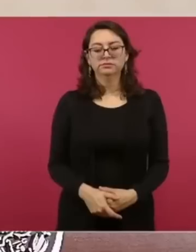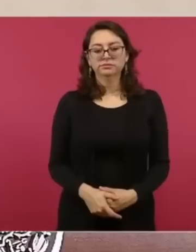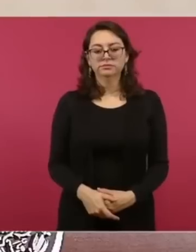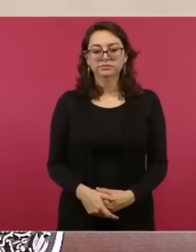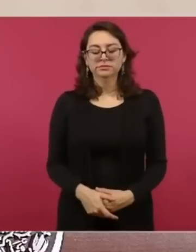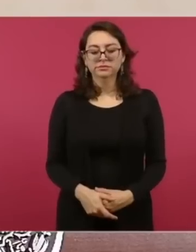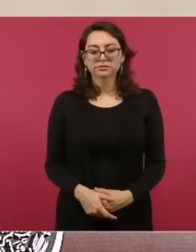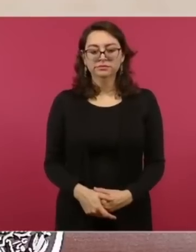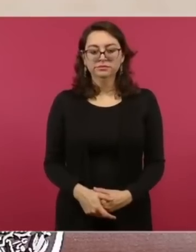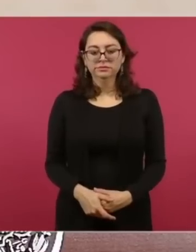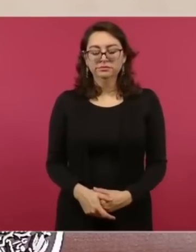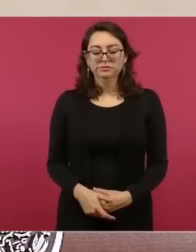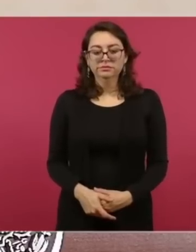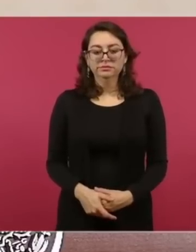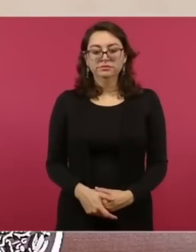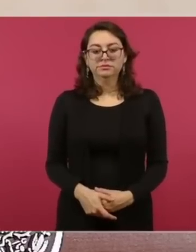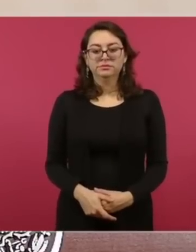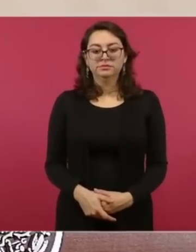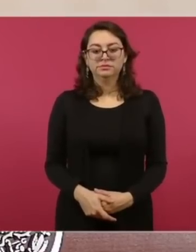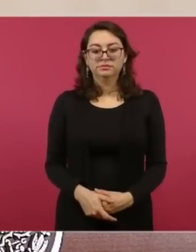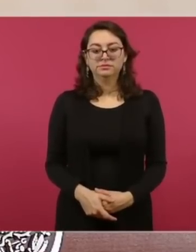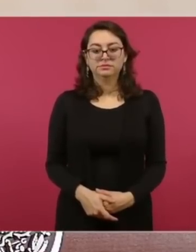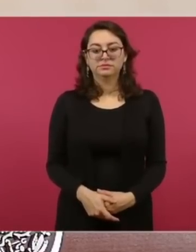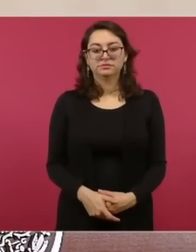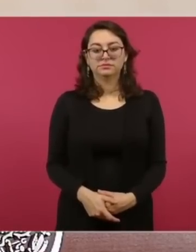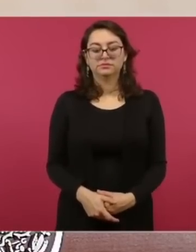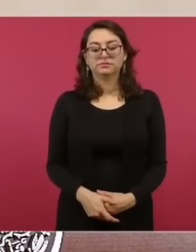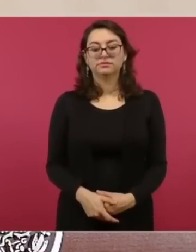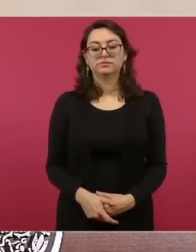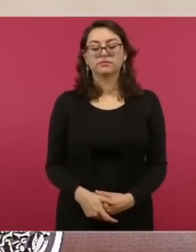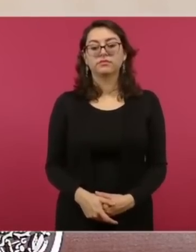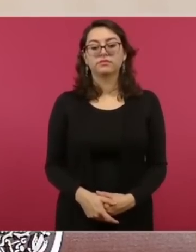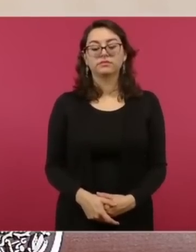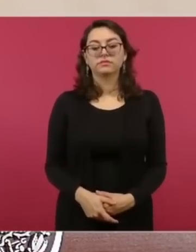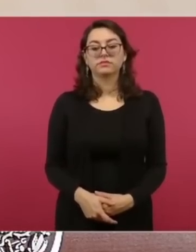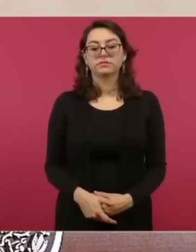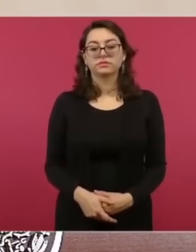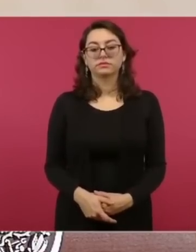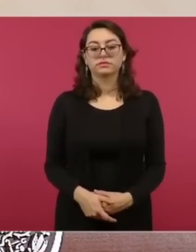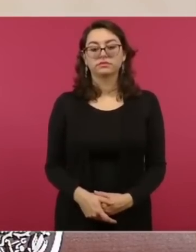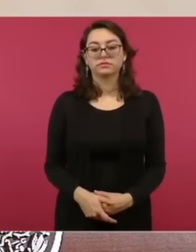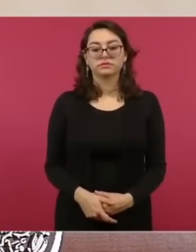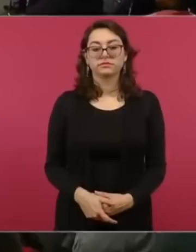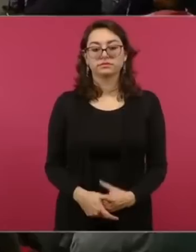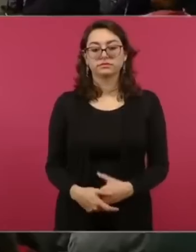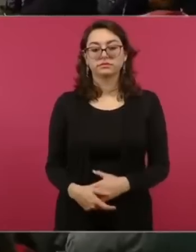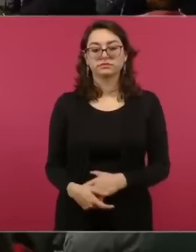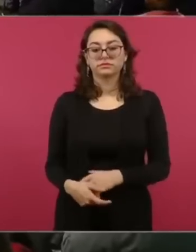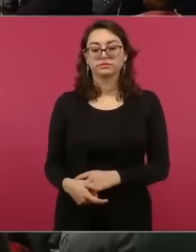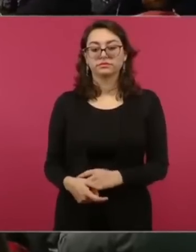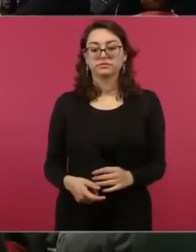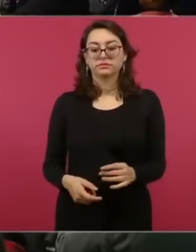alemán cuando